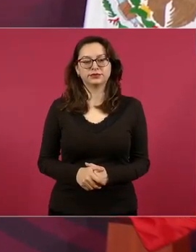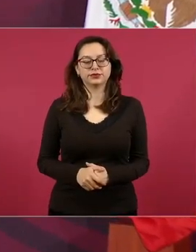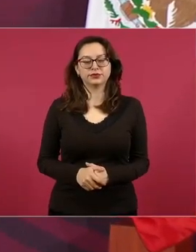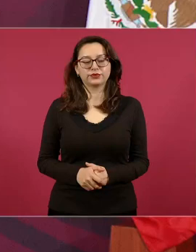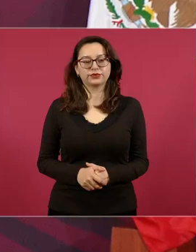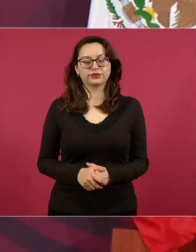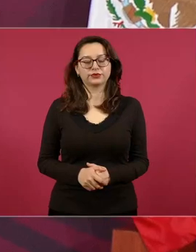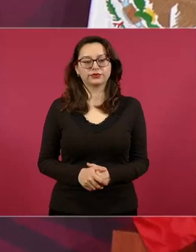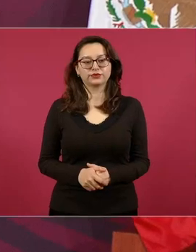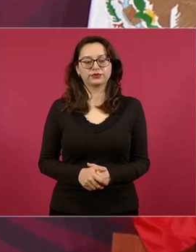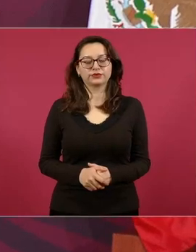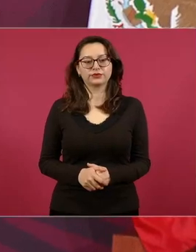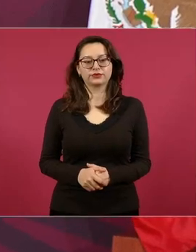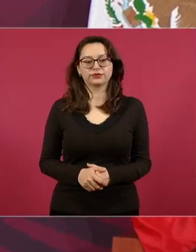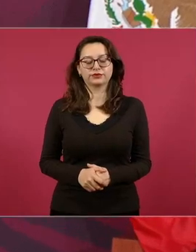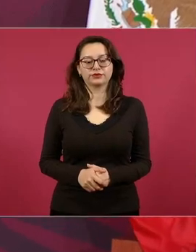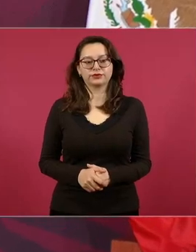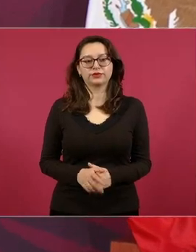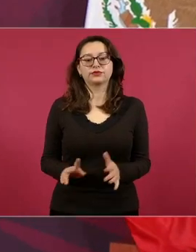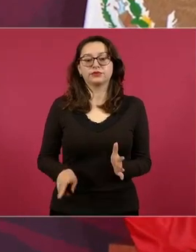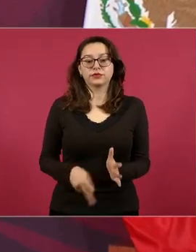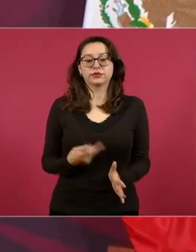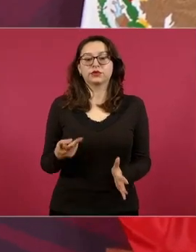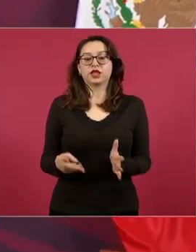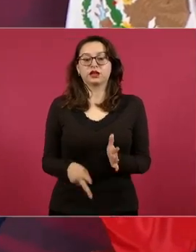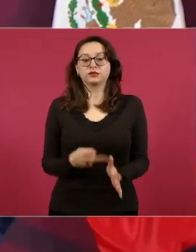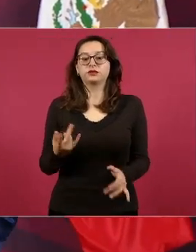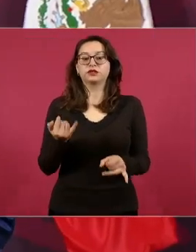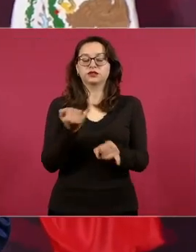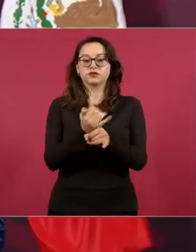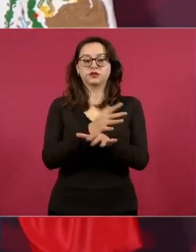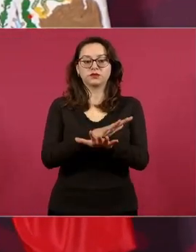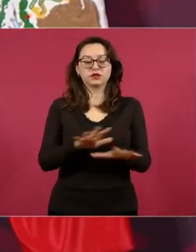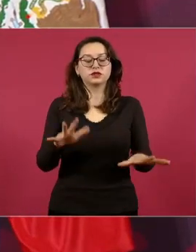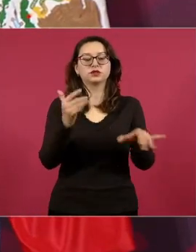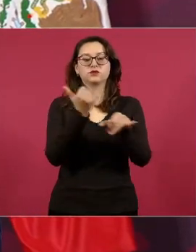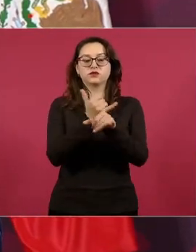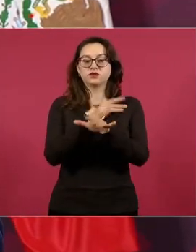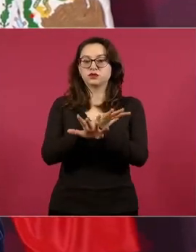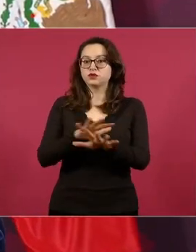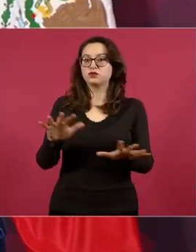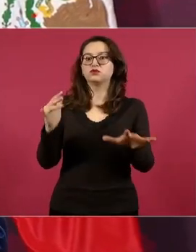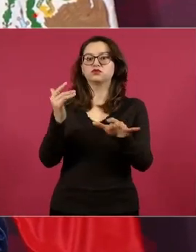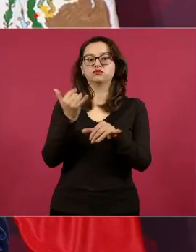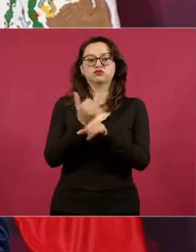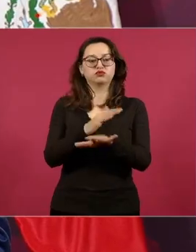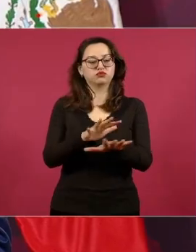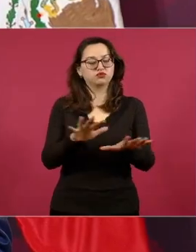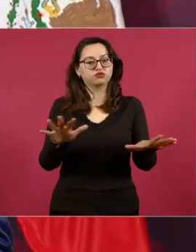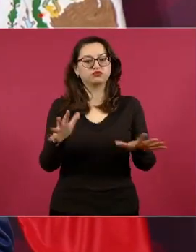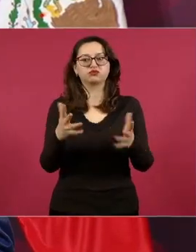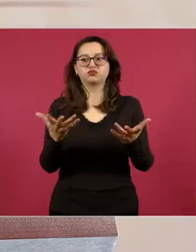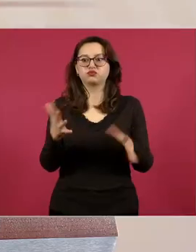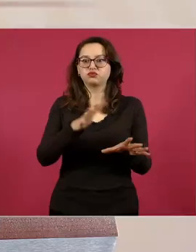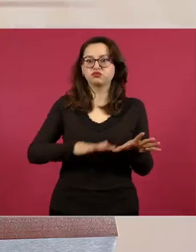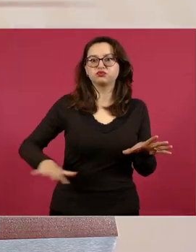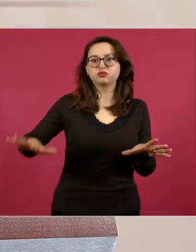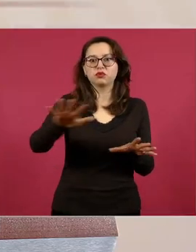están informando de lo que se está haciendo para atender esta